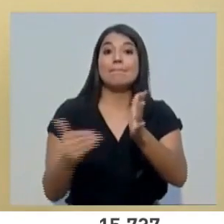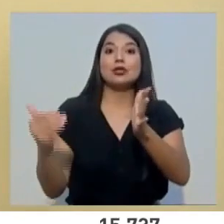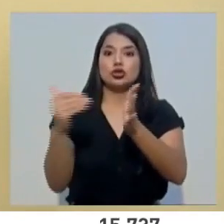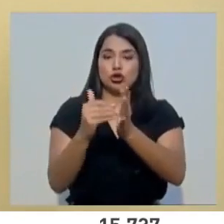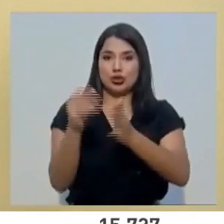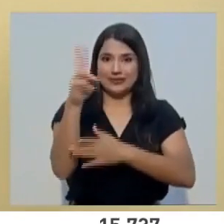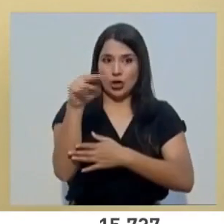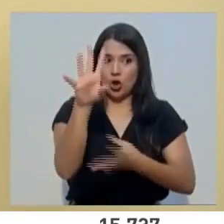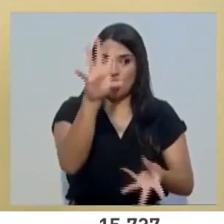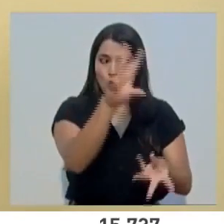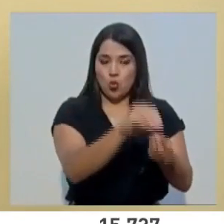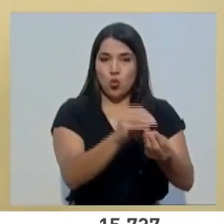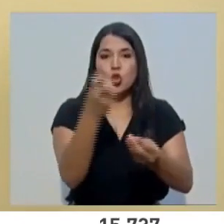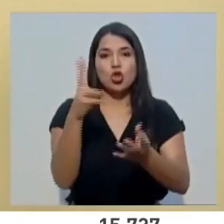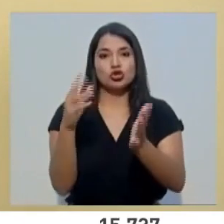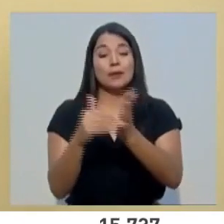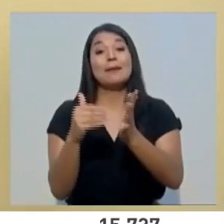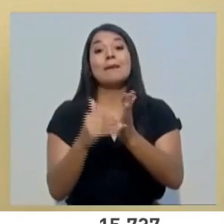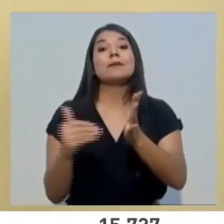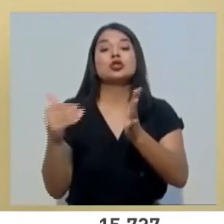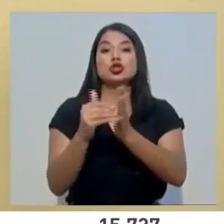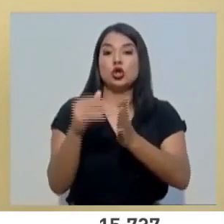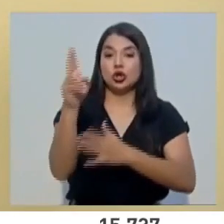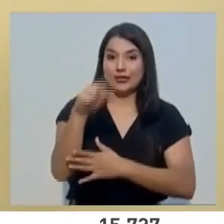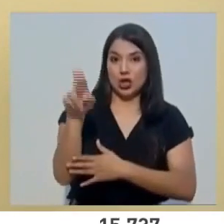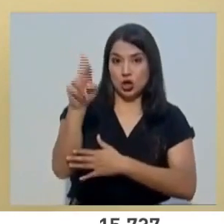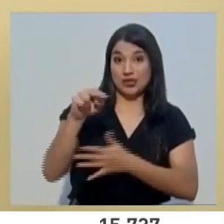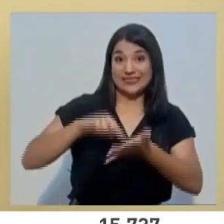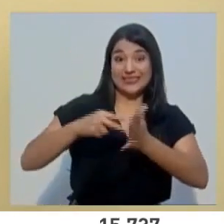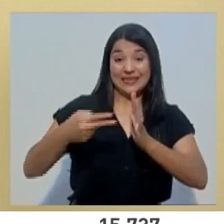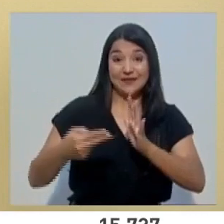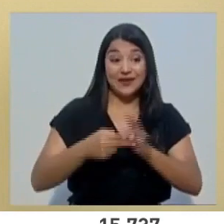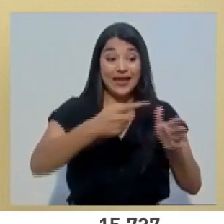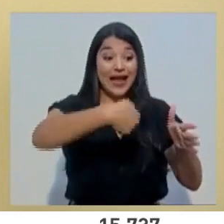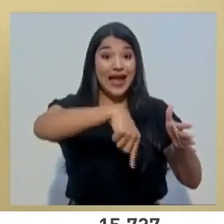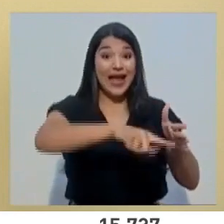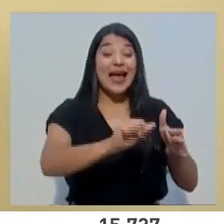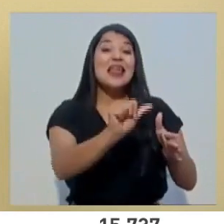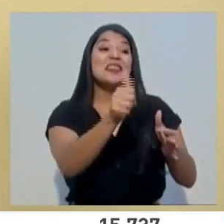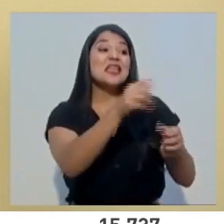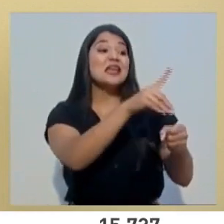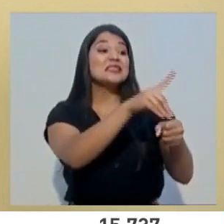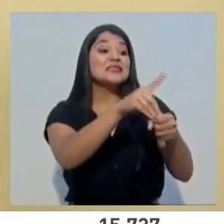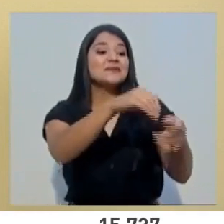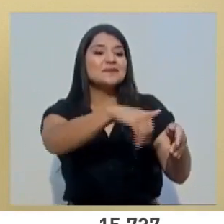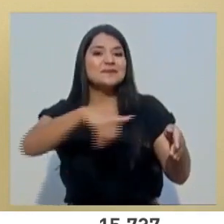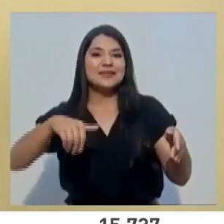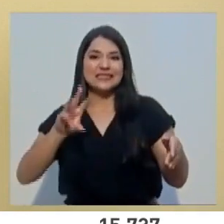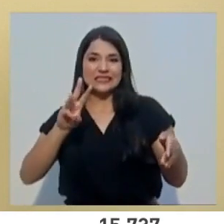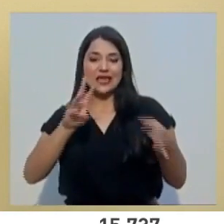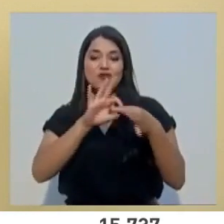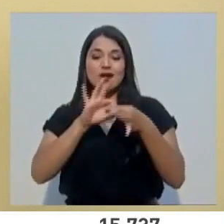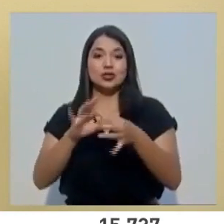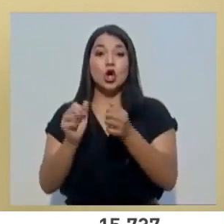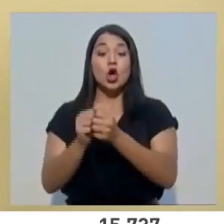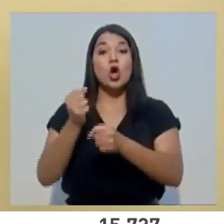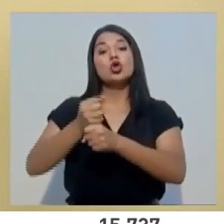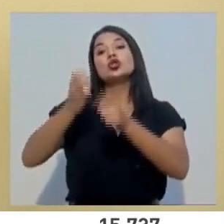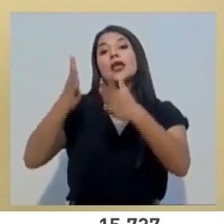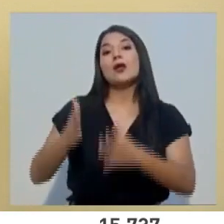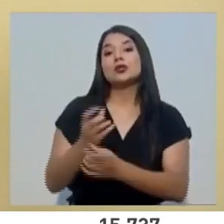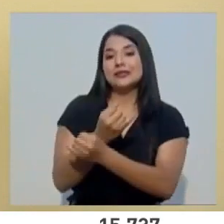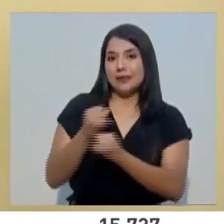informar que 6 de cada 10 bonos depositados corresponden a trabajadores independientes